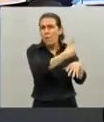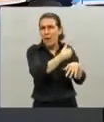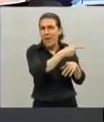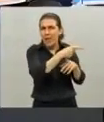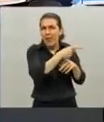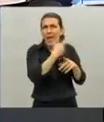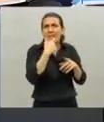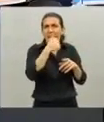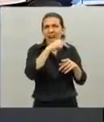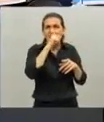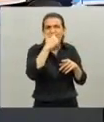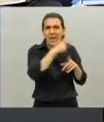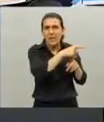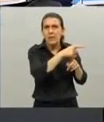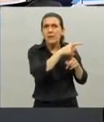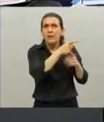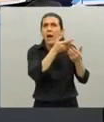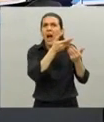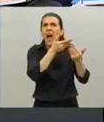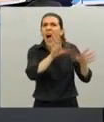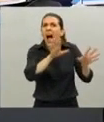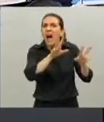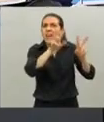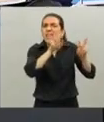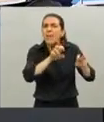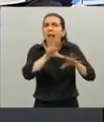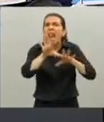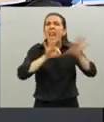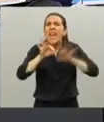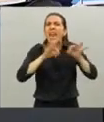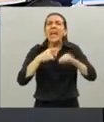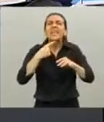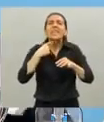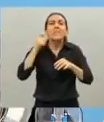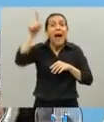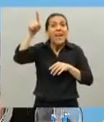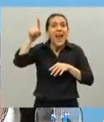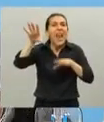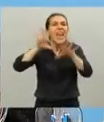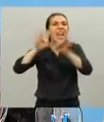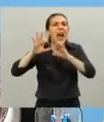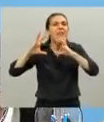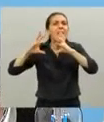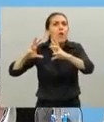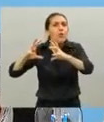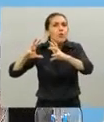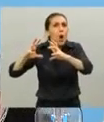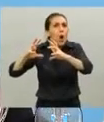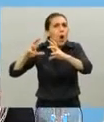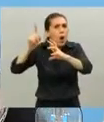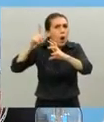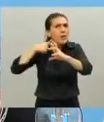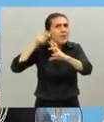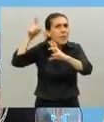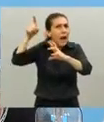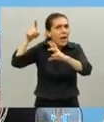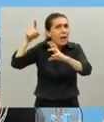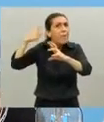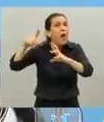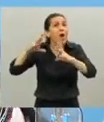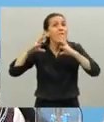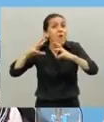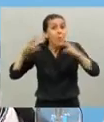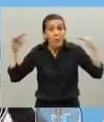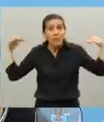que está reabriendo la liga de fútbol española pero está reabriendo no todavía el